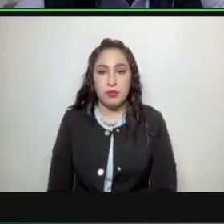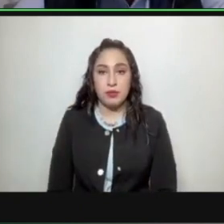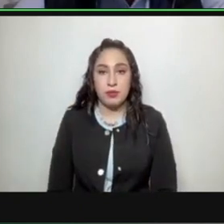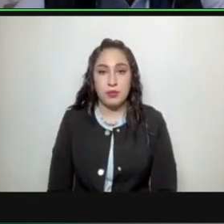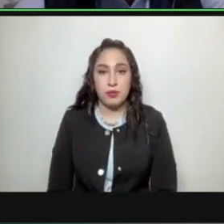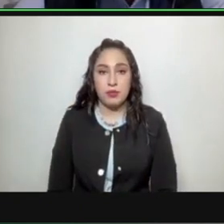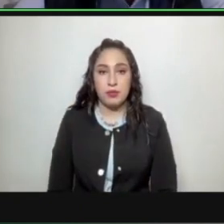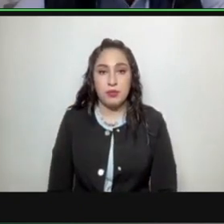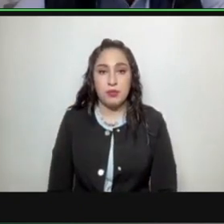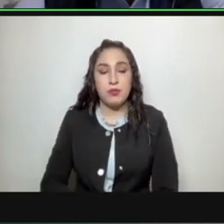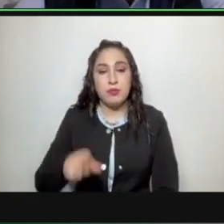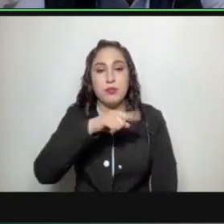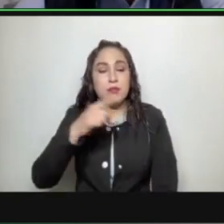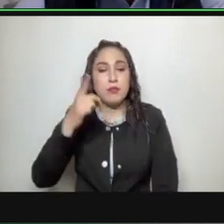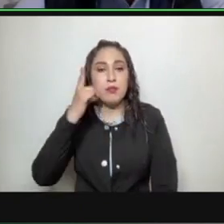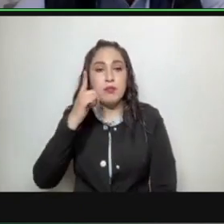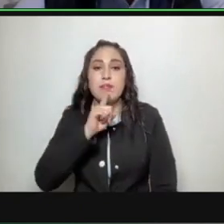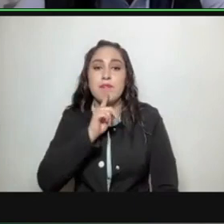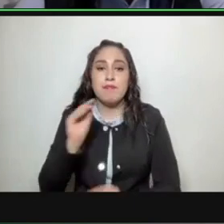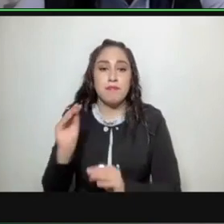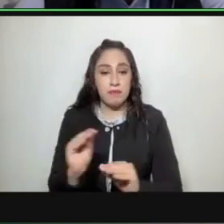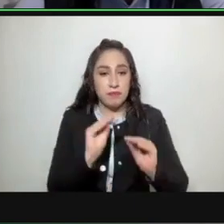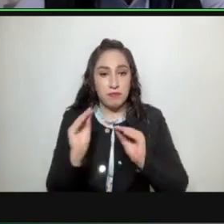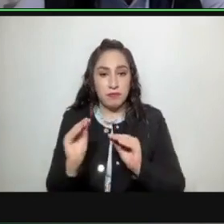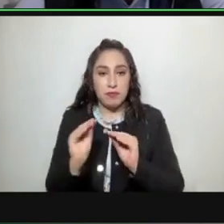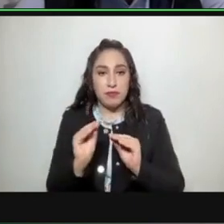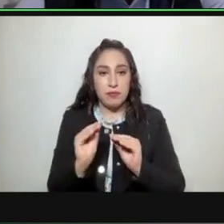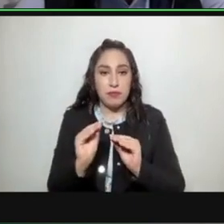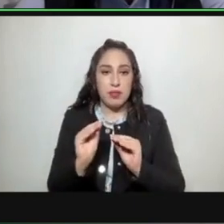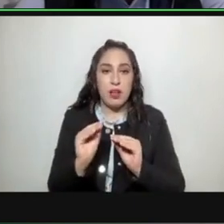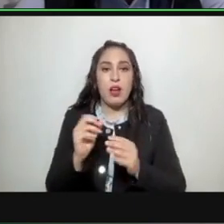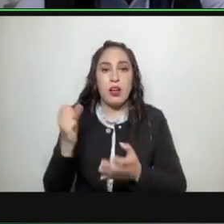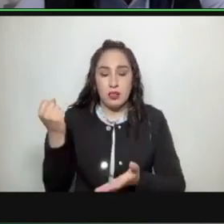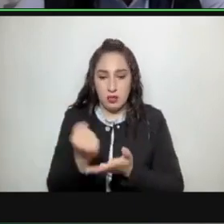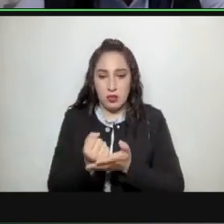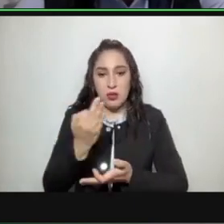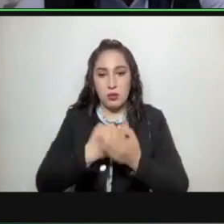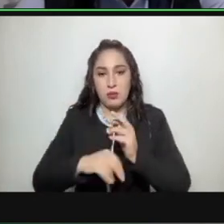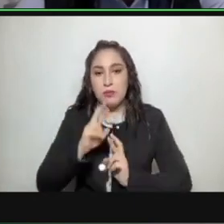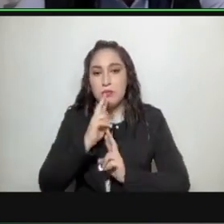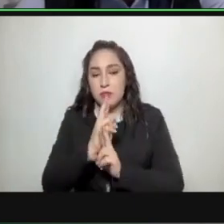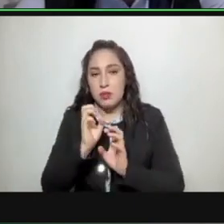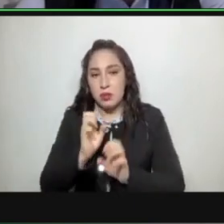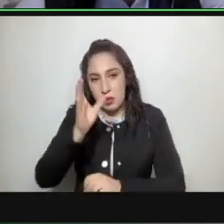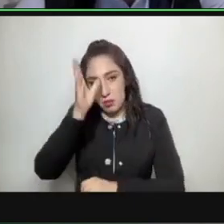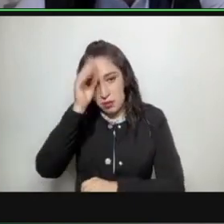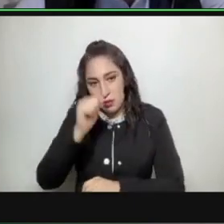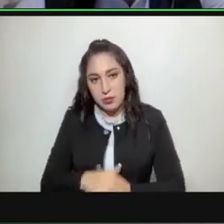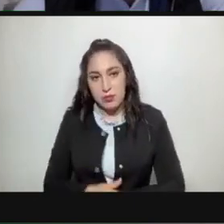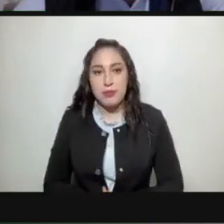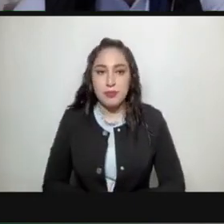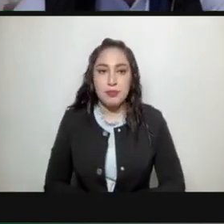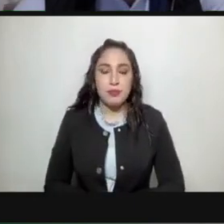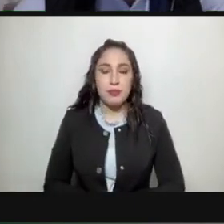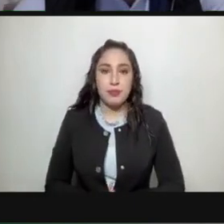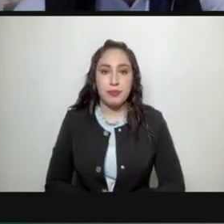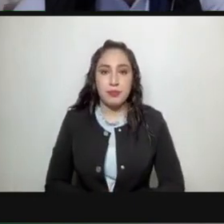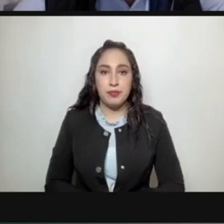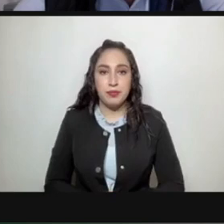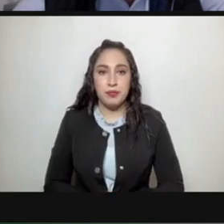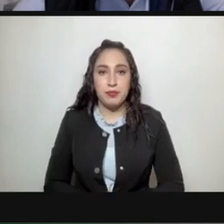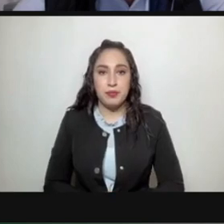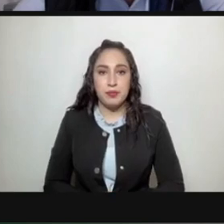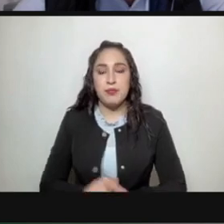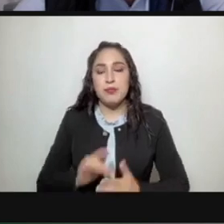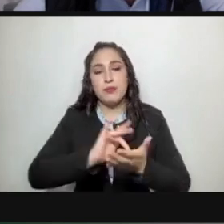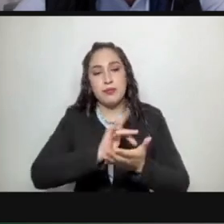No habiendo quien diputada presidenta queda aprobado dicho informe. Gracias diputado. El siguiente